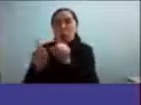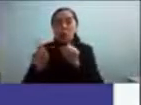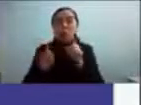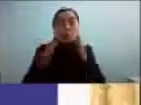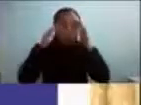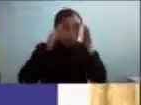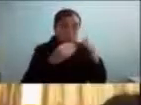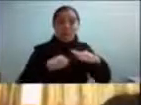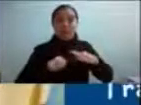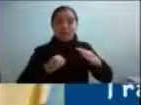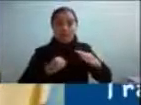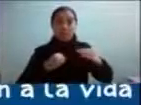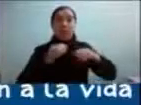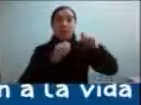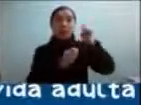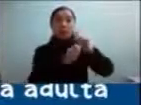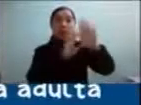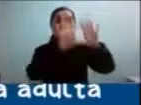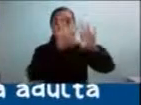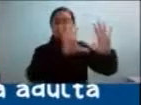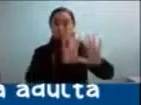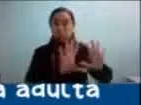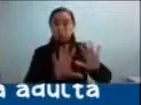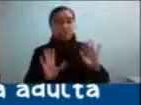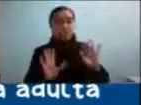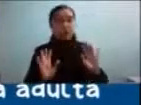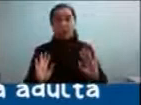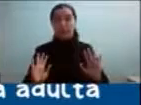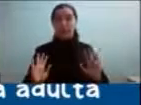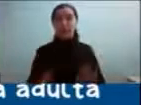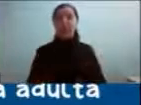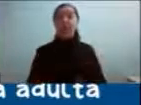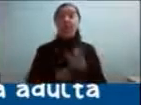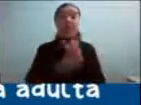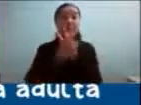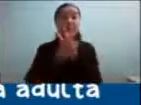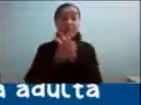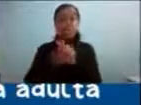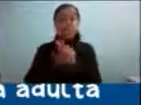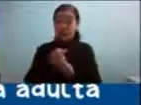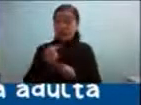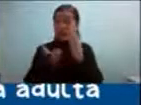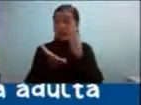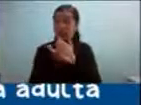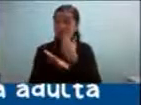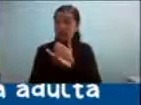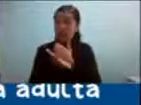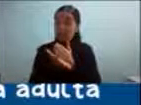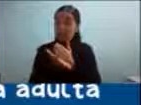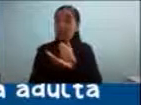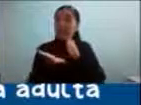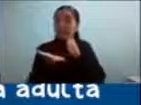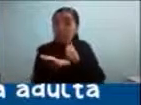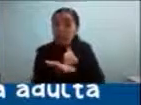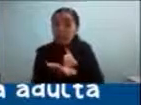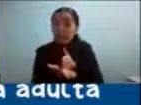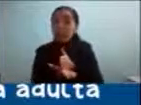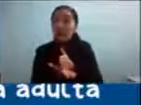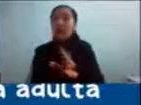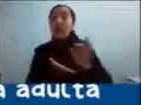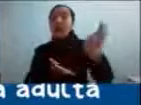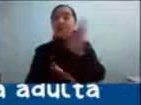a la escenografía en fin terminé el colegio y ingresé a estudiar diseño gráfico en una academia